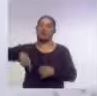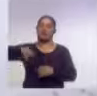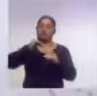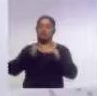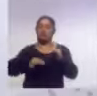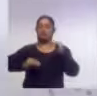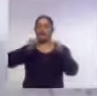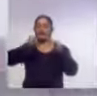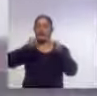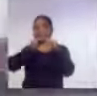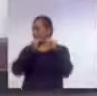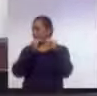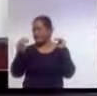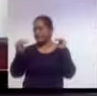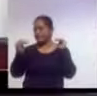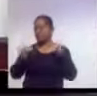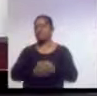Corona.